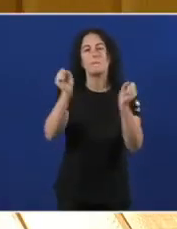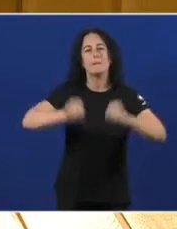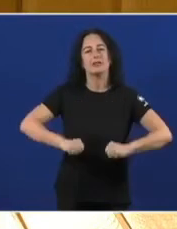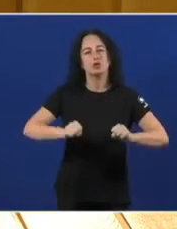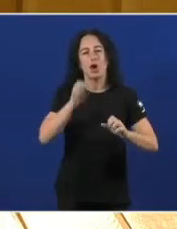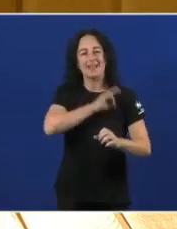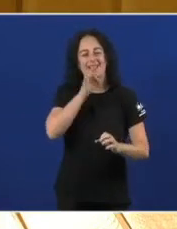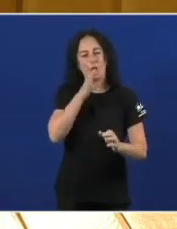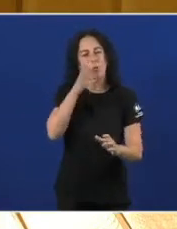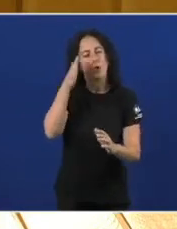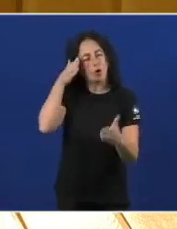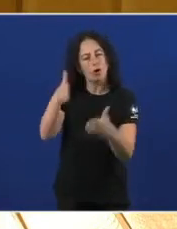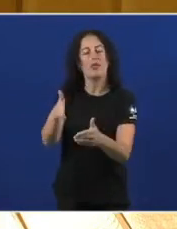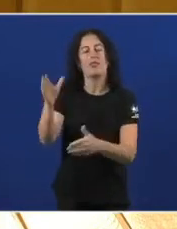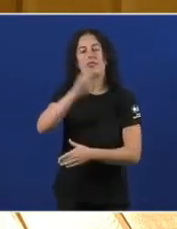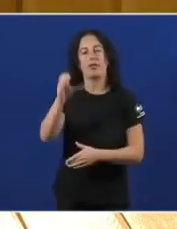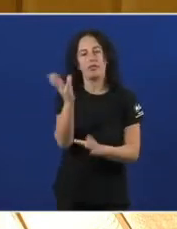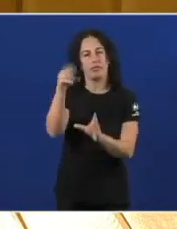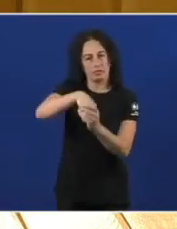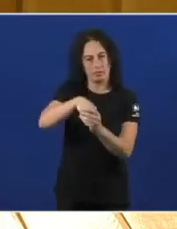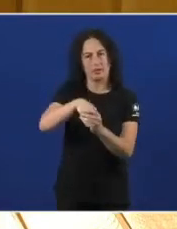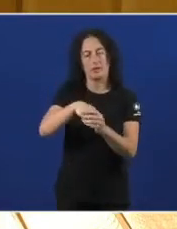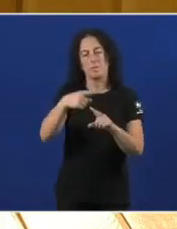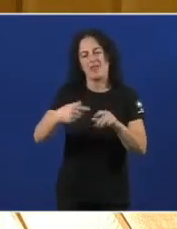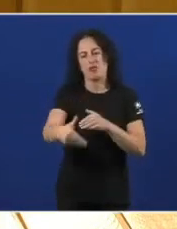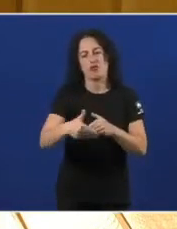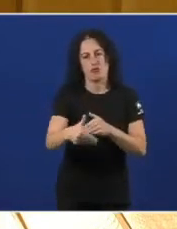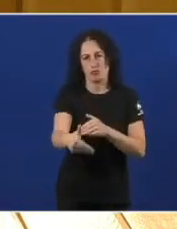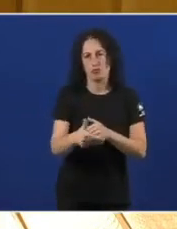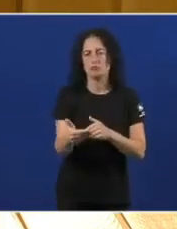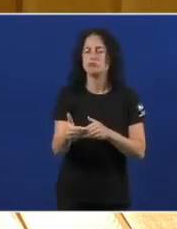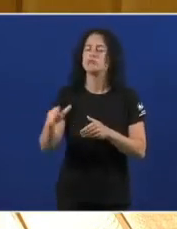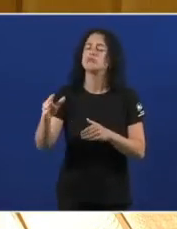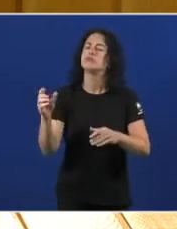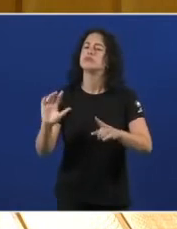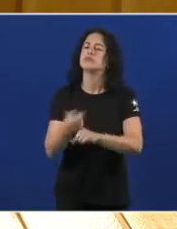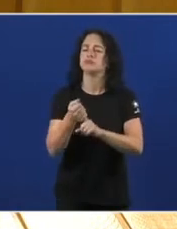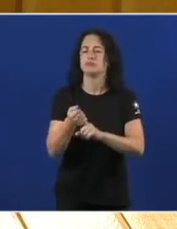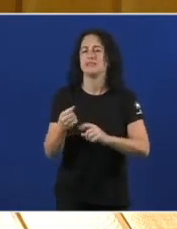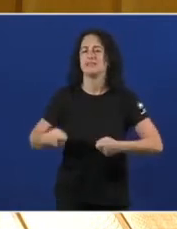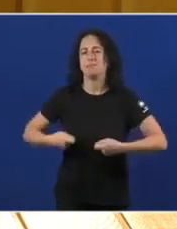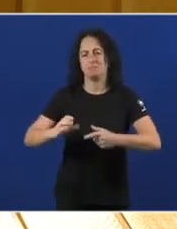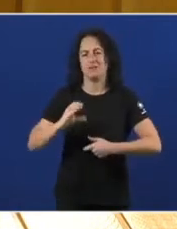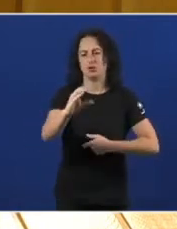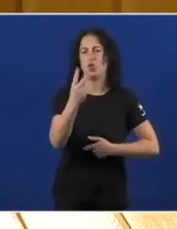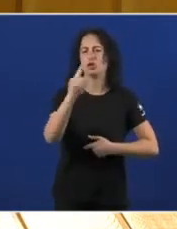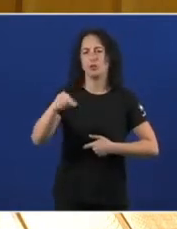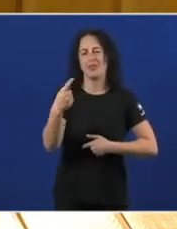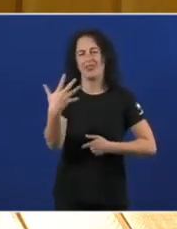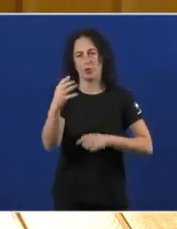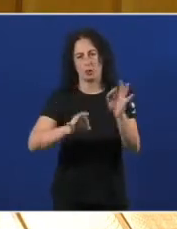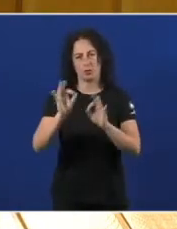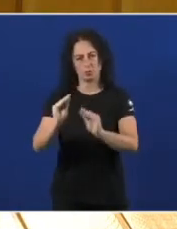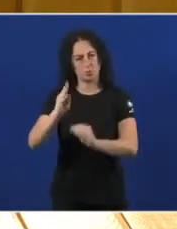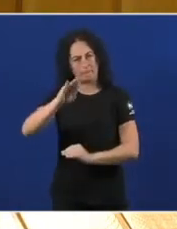ciencia Que inclua Que a medio prazo Academos un investimento Do 2,5% Do PIB Que